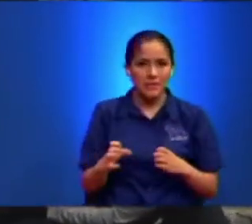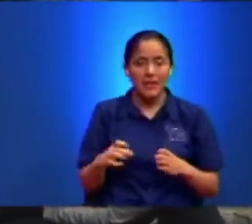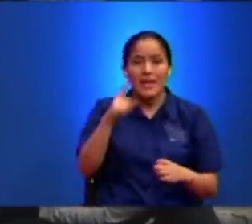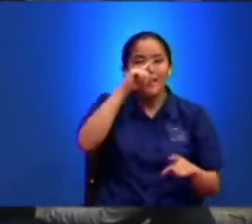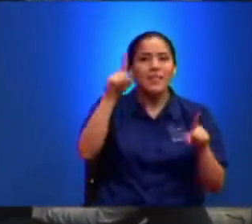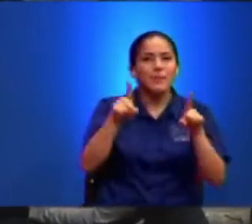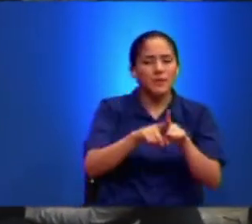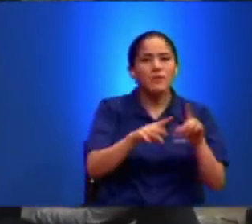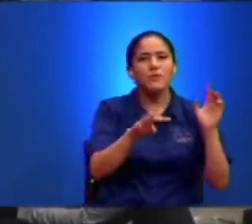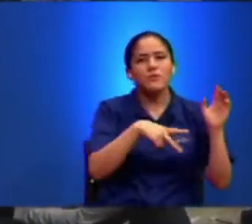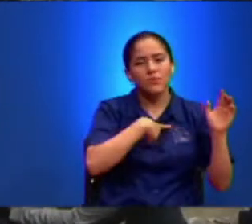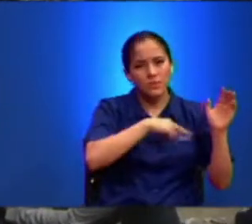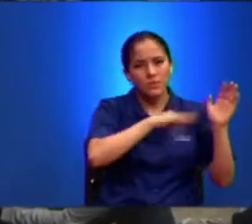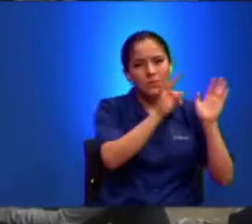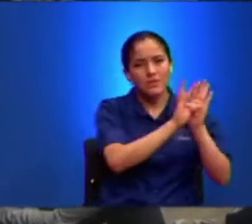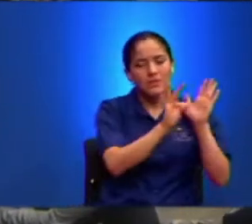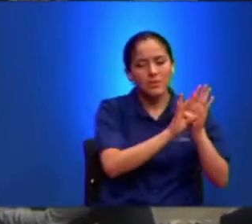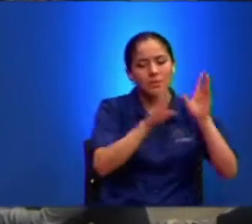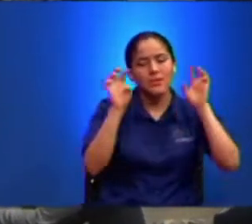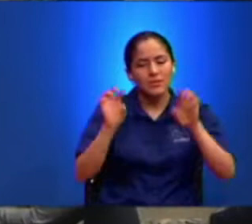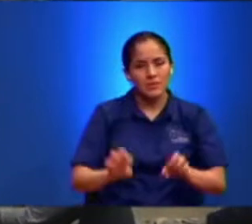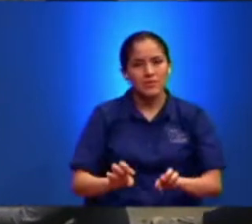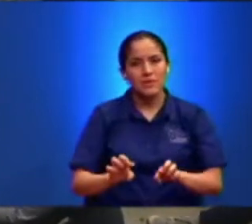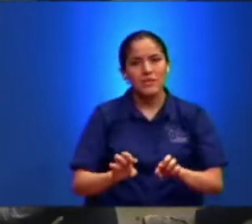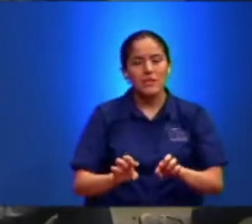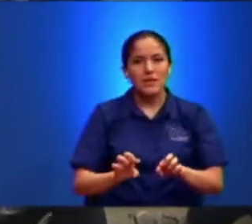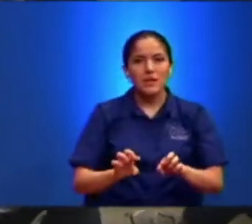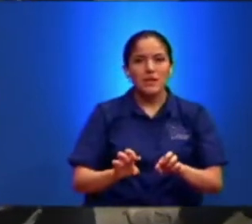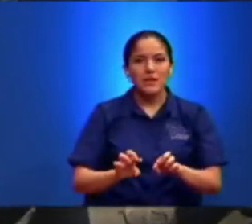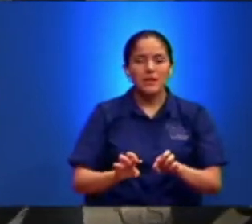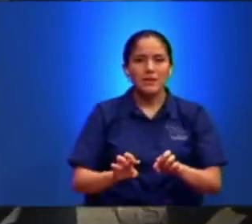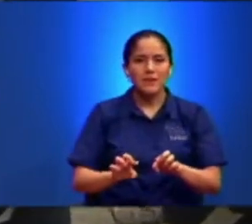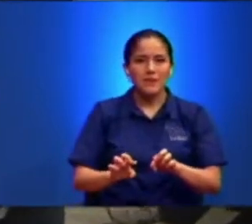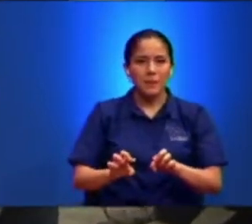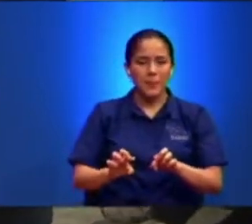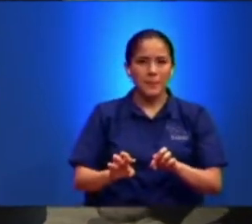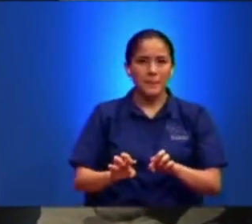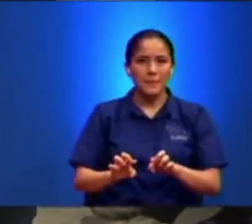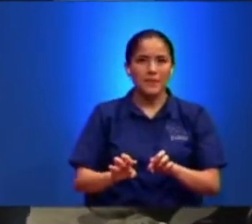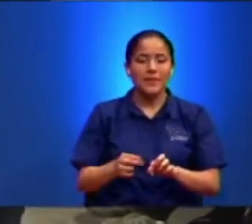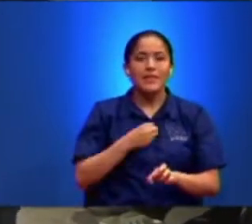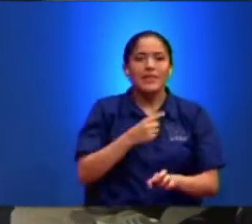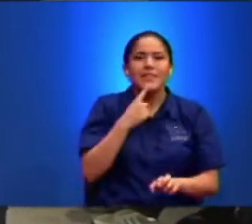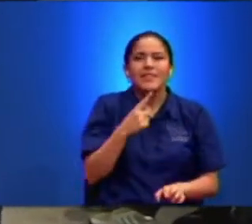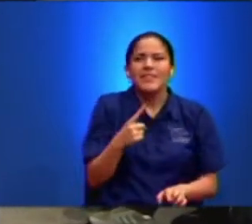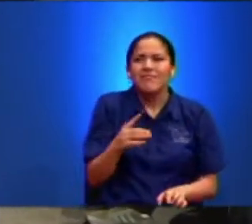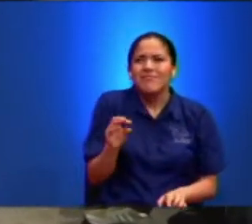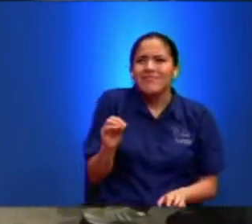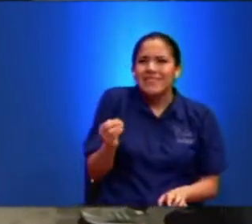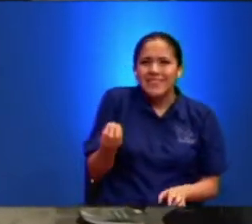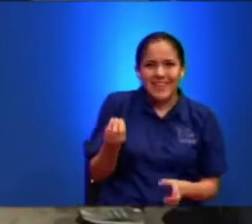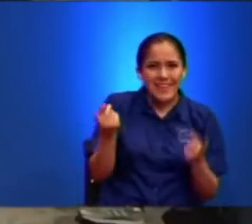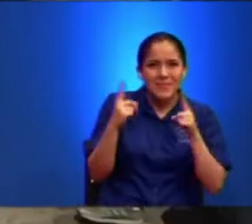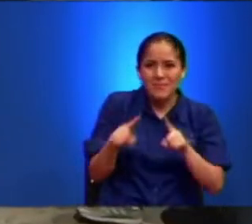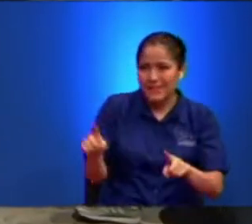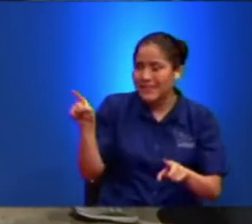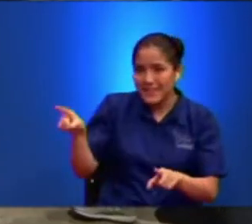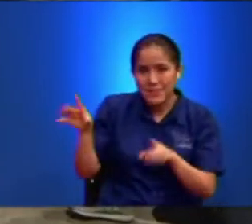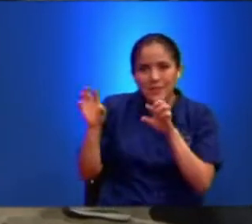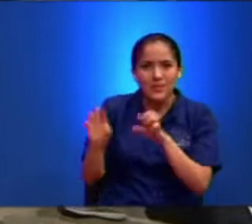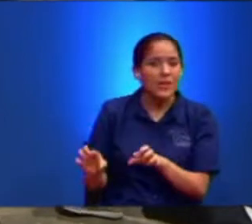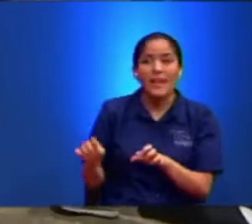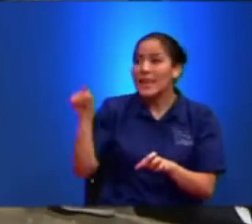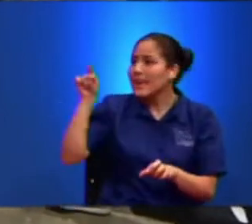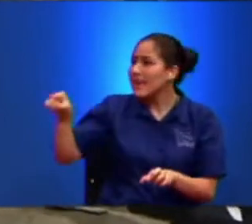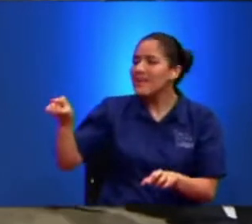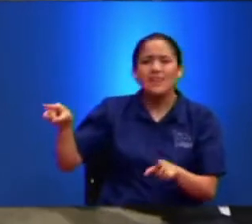testimonio La gente al final de cuentas va a tener que decir ¿Qué le pasa a este? ¿Por qué este